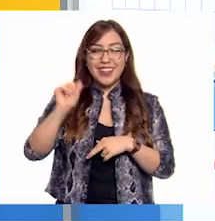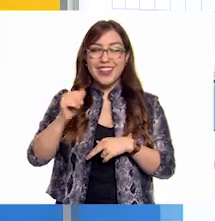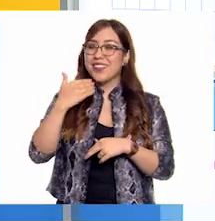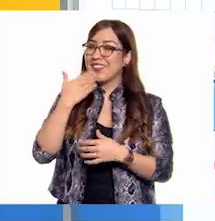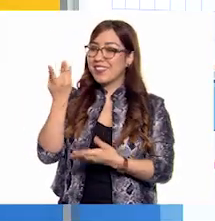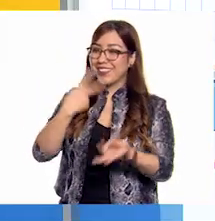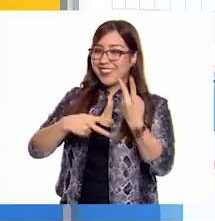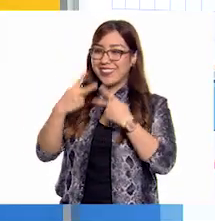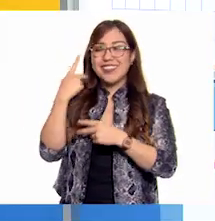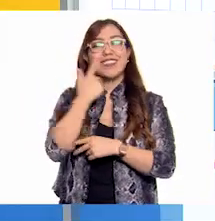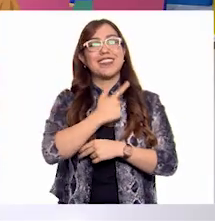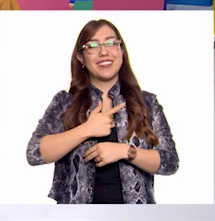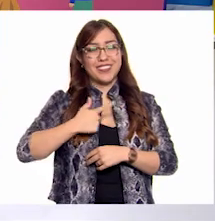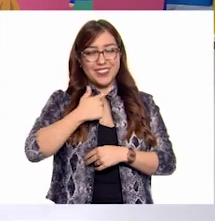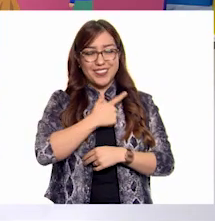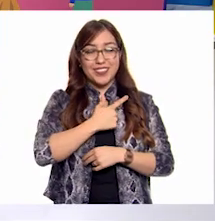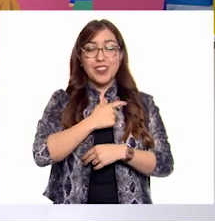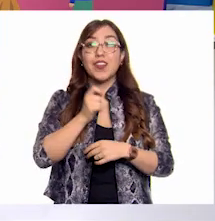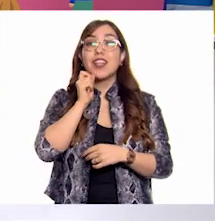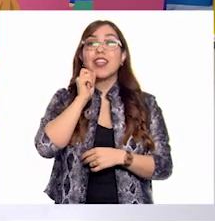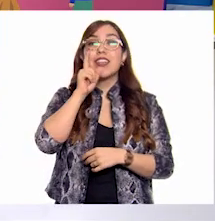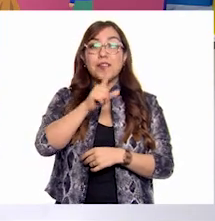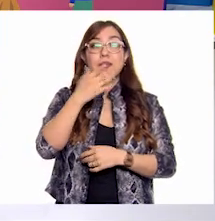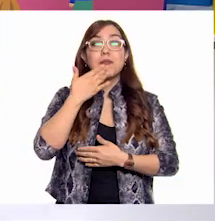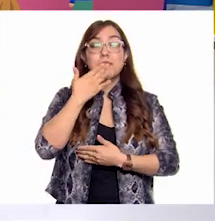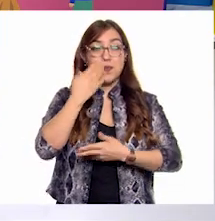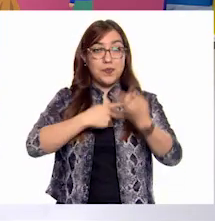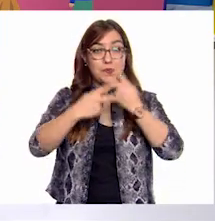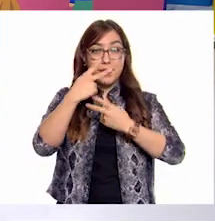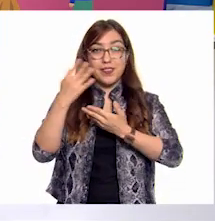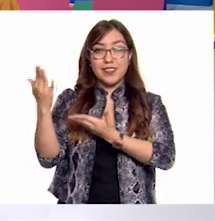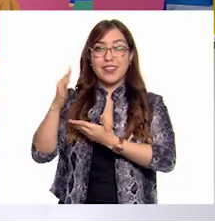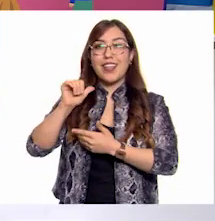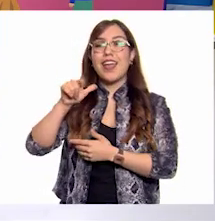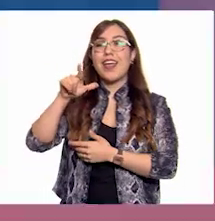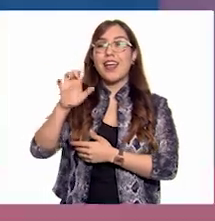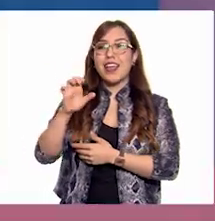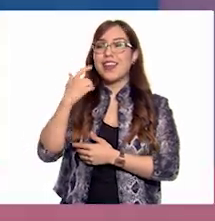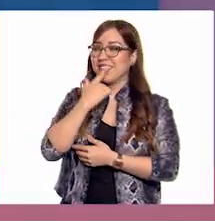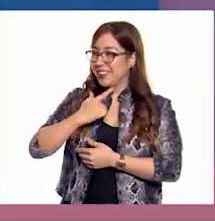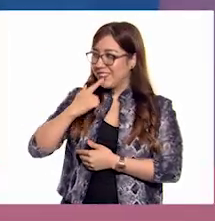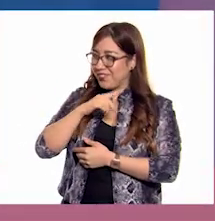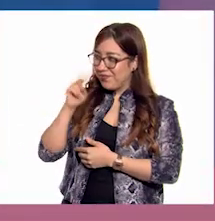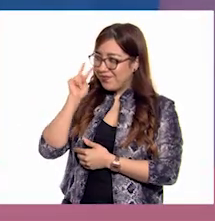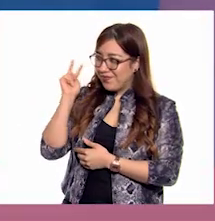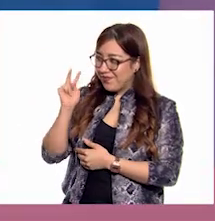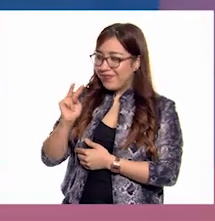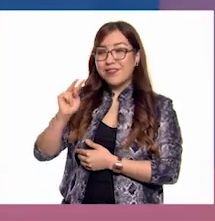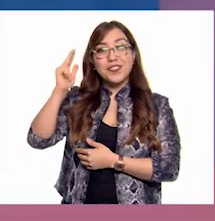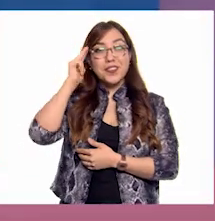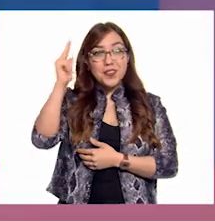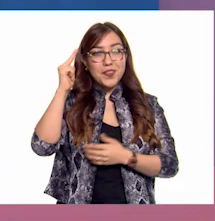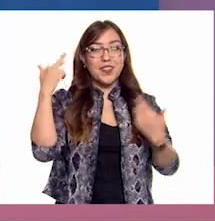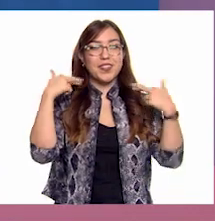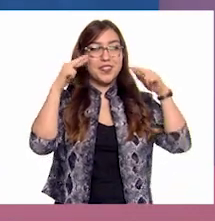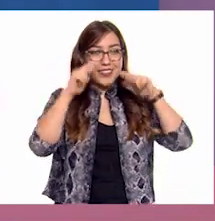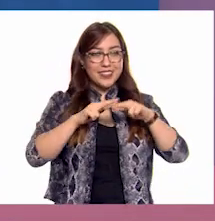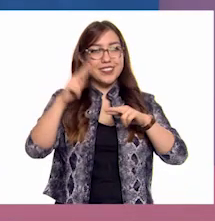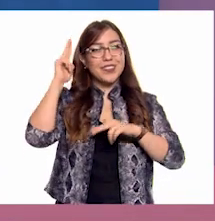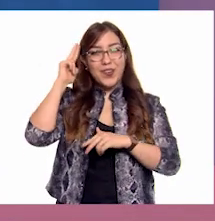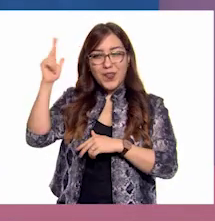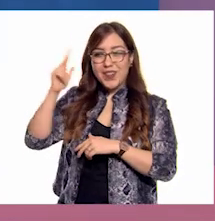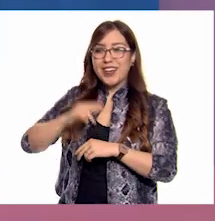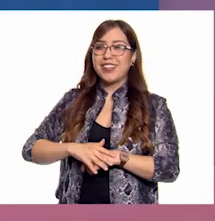Igualmente. Y por supuesto, también le damos la bienvenida a Ale. Ale, gusto verte. Hola maestra, hola Juan Carlos.